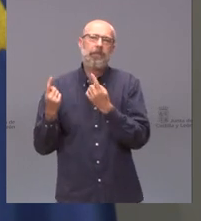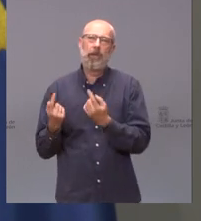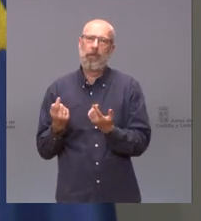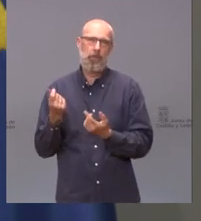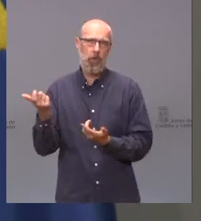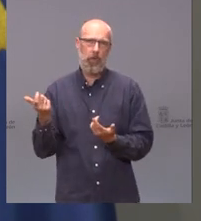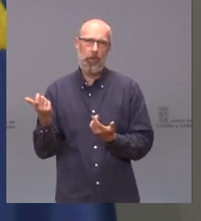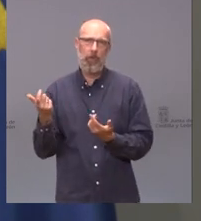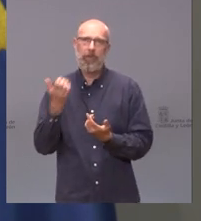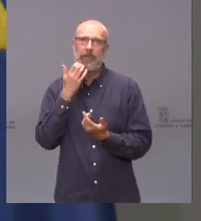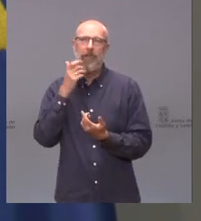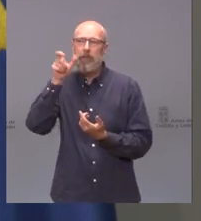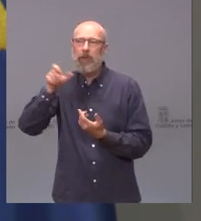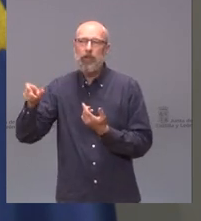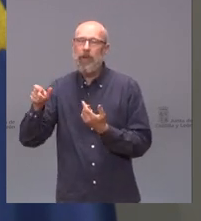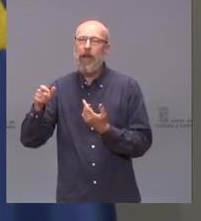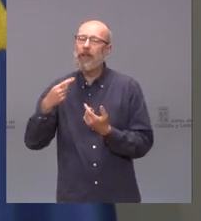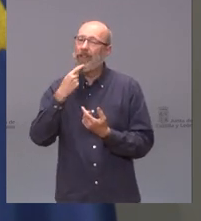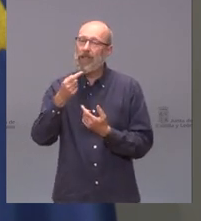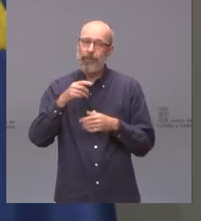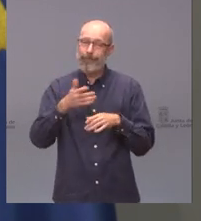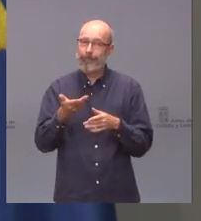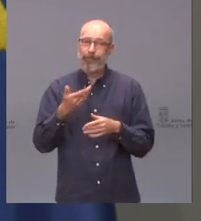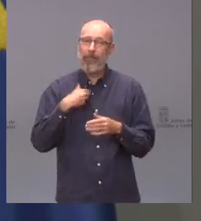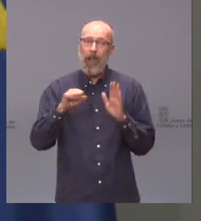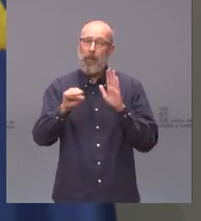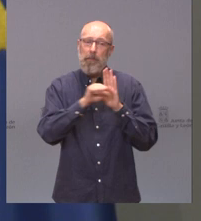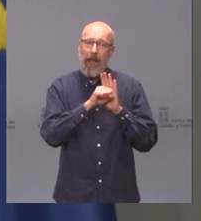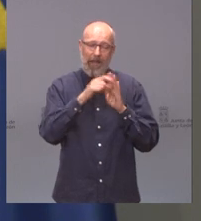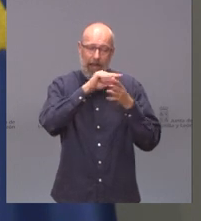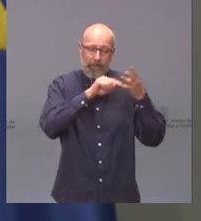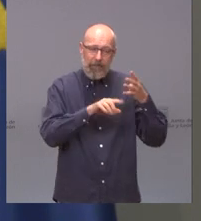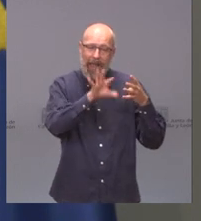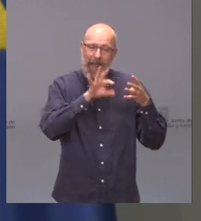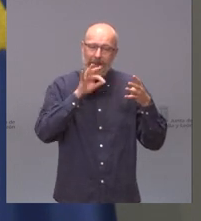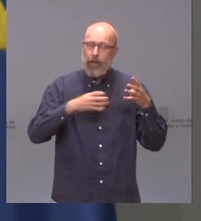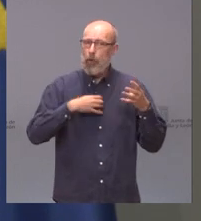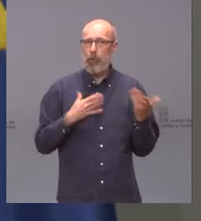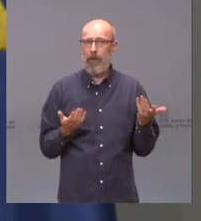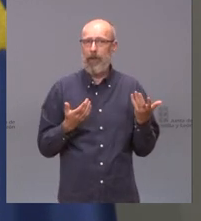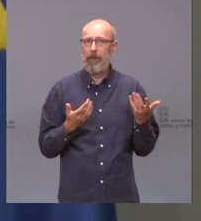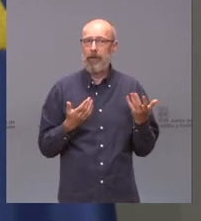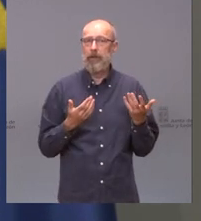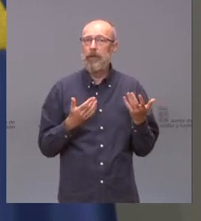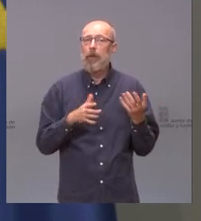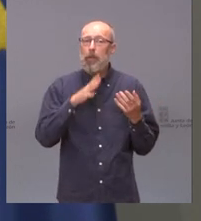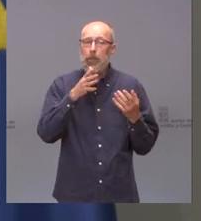puede elegir vacuna esto no es posible y que además es que no hay razón es que no hay ninguna razón